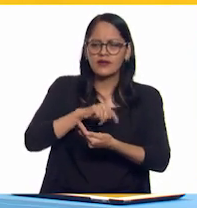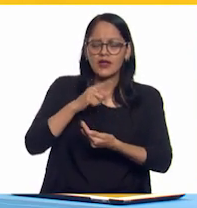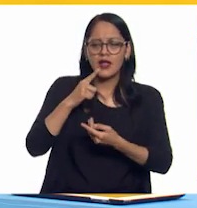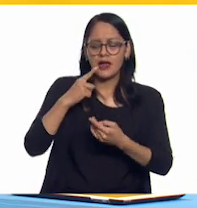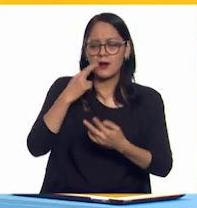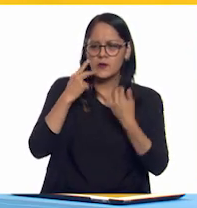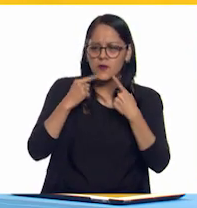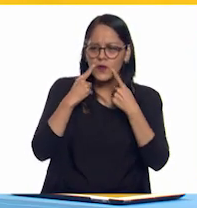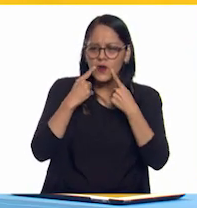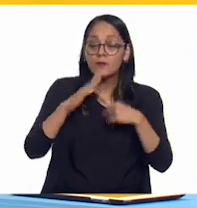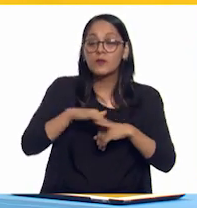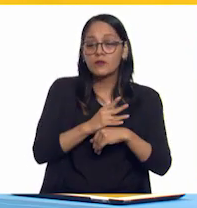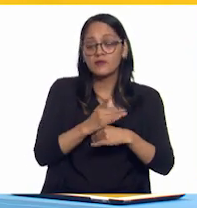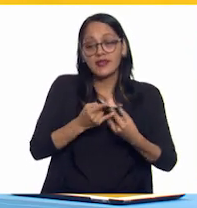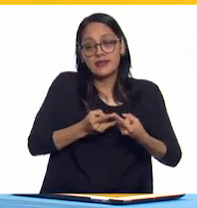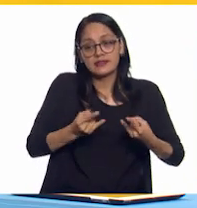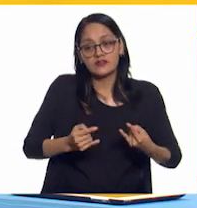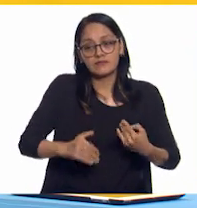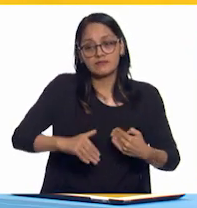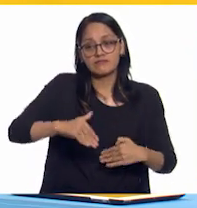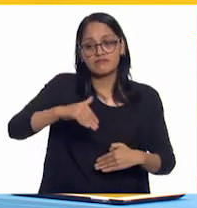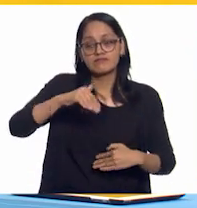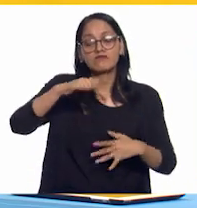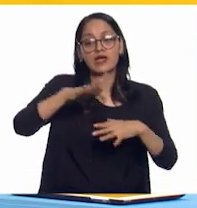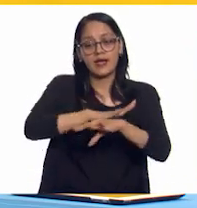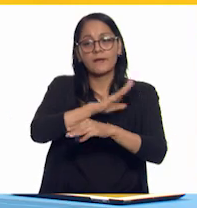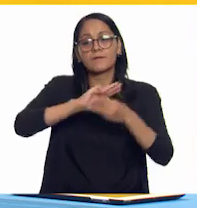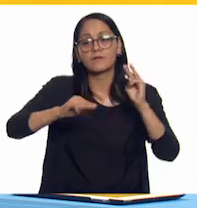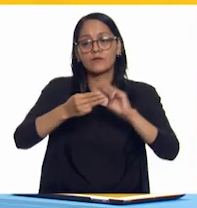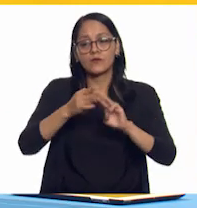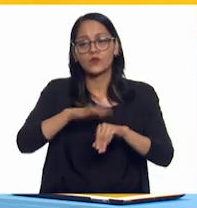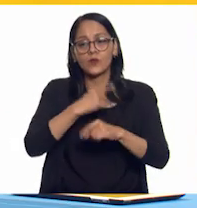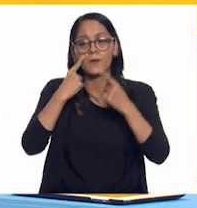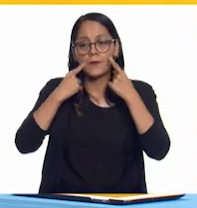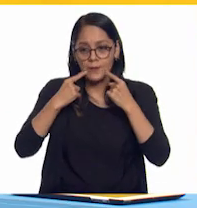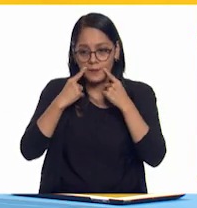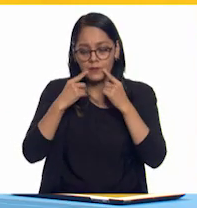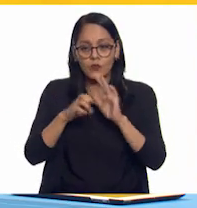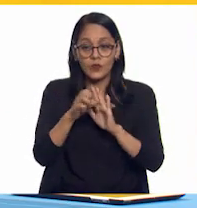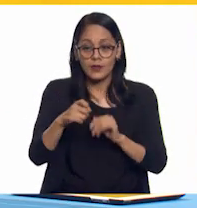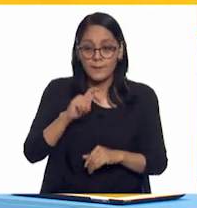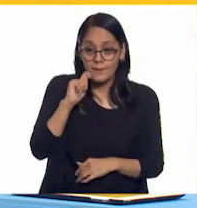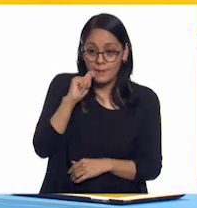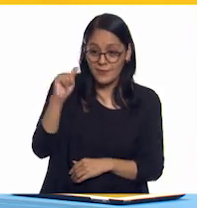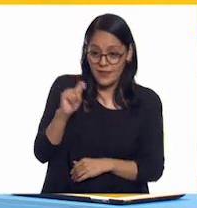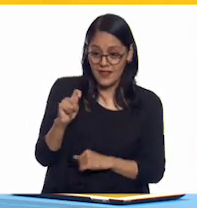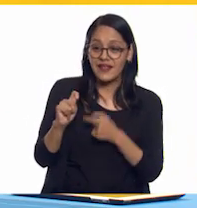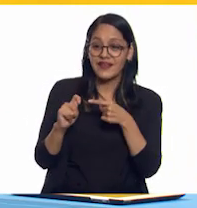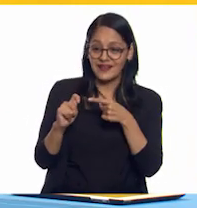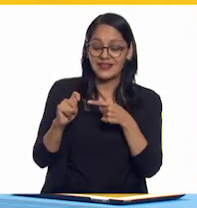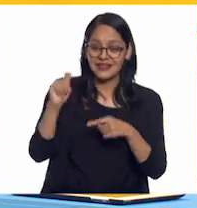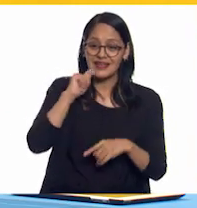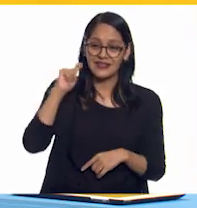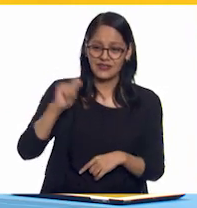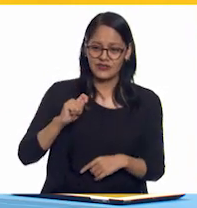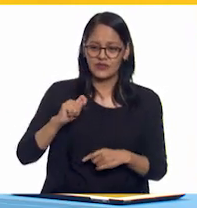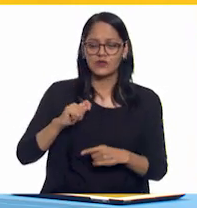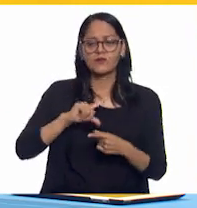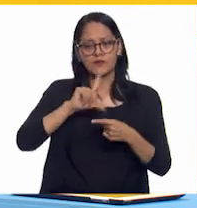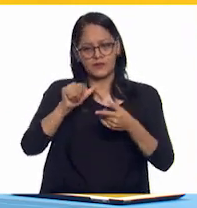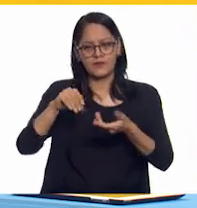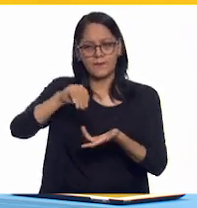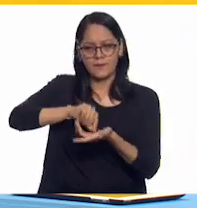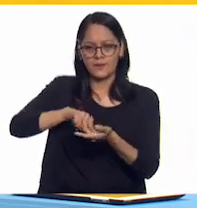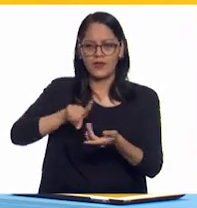cambiando conforme las experiencias que vamos viviendo. De un sentimiento como la amistad puede crearse sentimientos como el